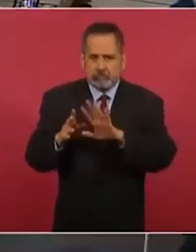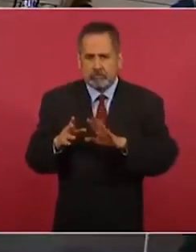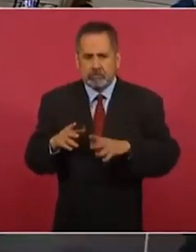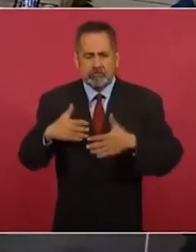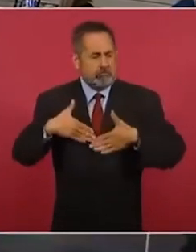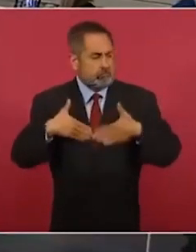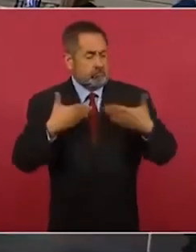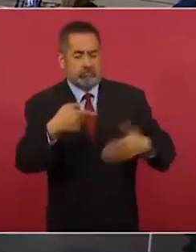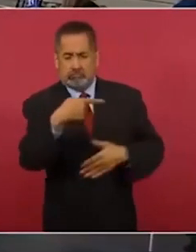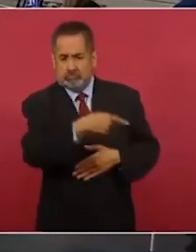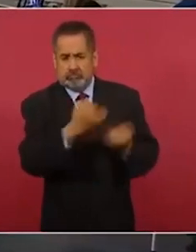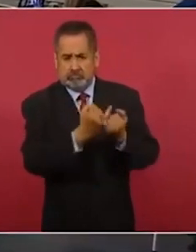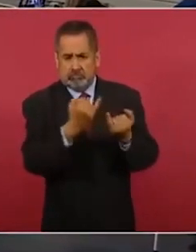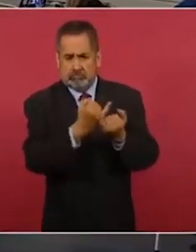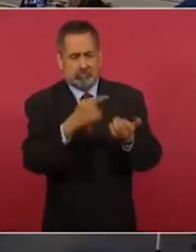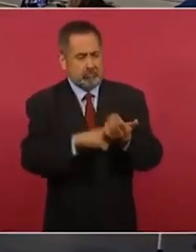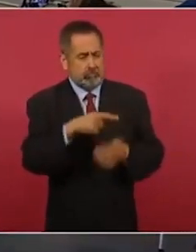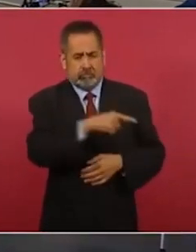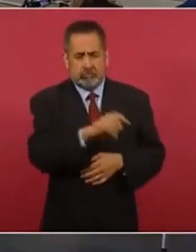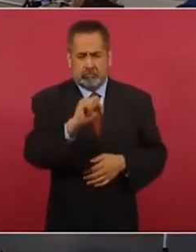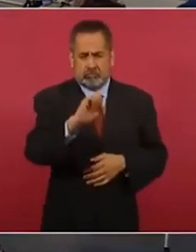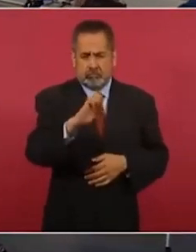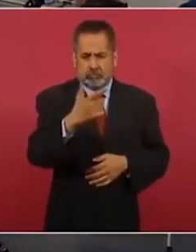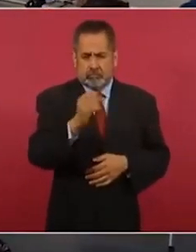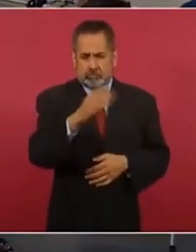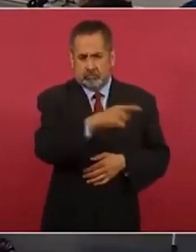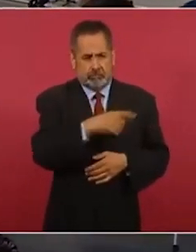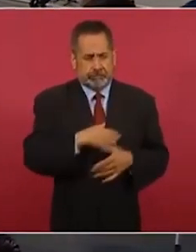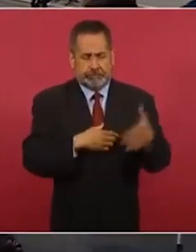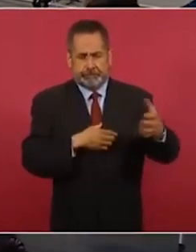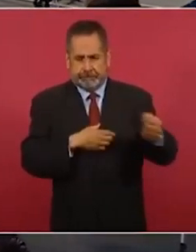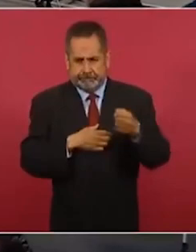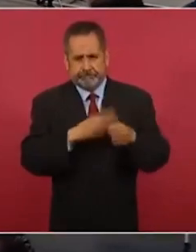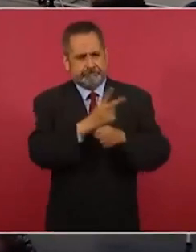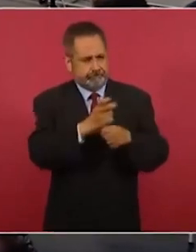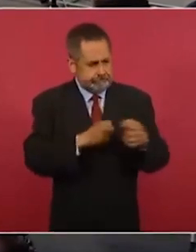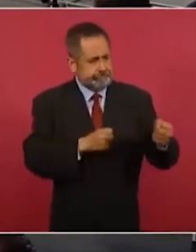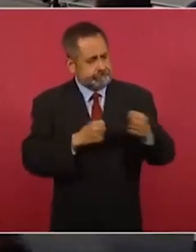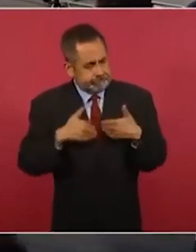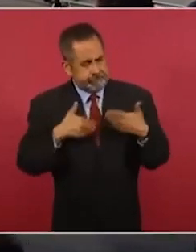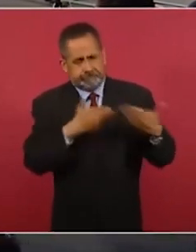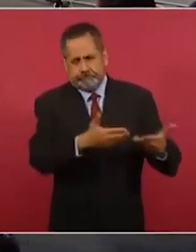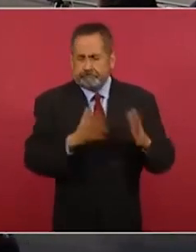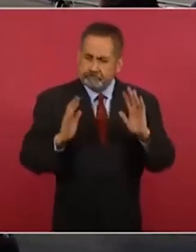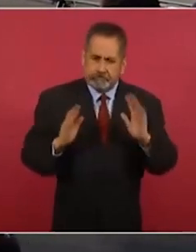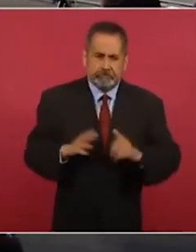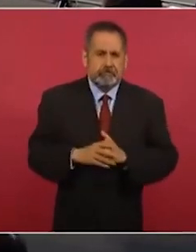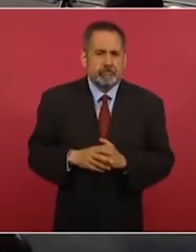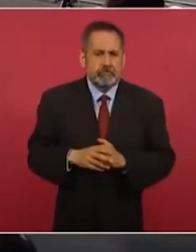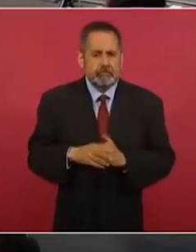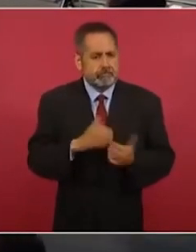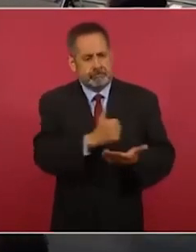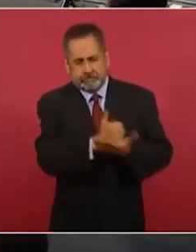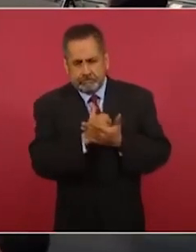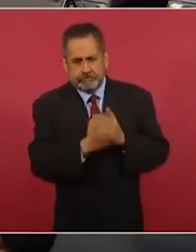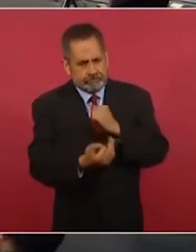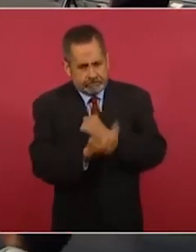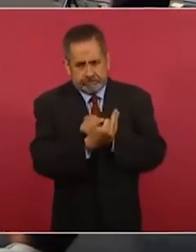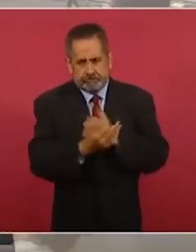al secretario de Gobernación, bueno, sí por eso lo invité a que me ayudara,